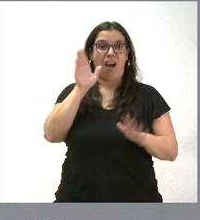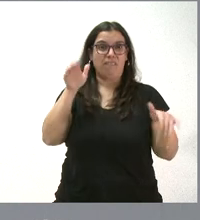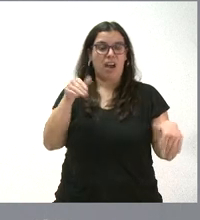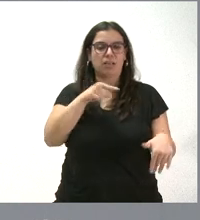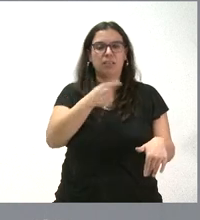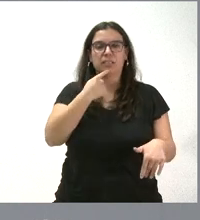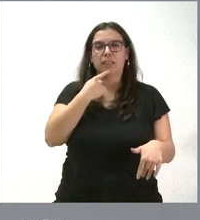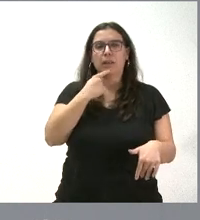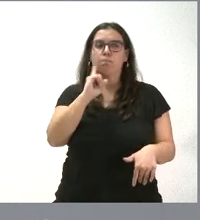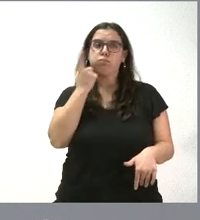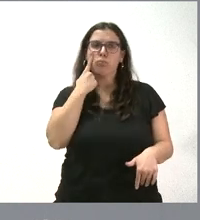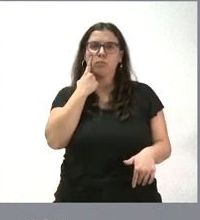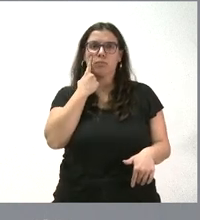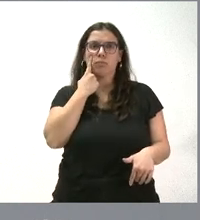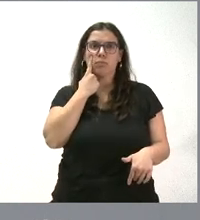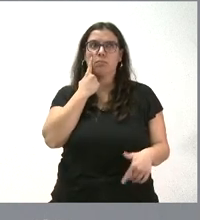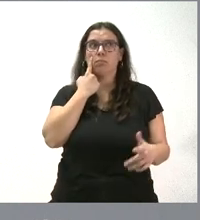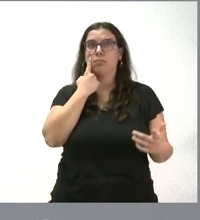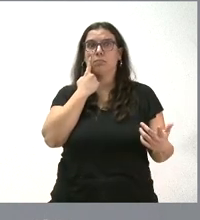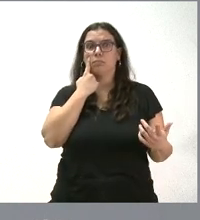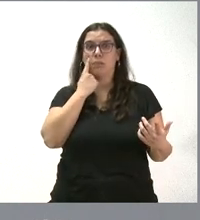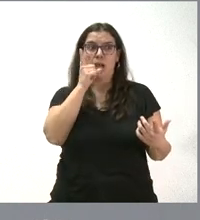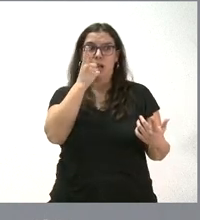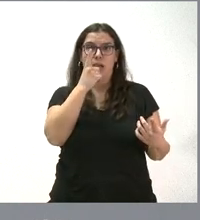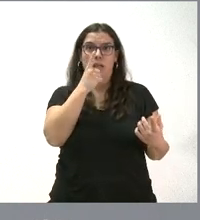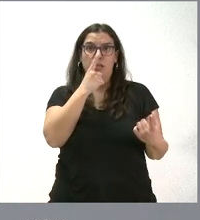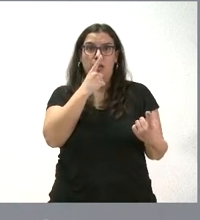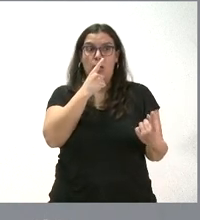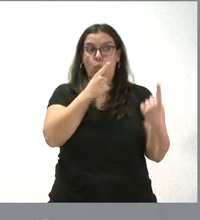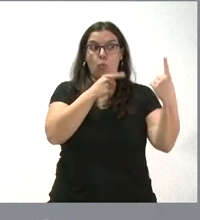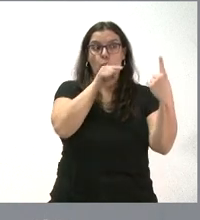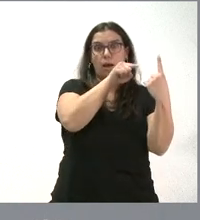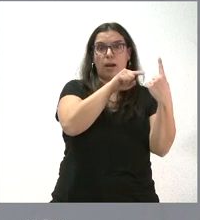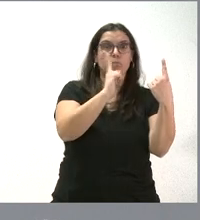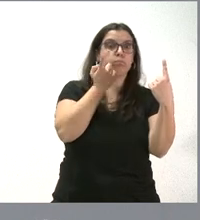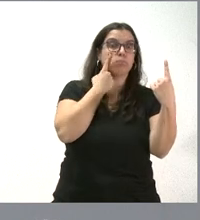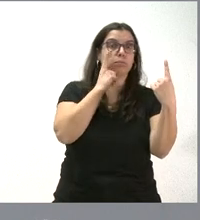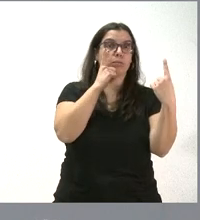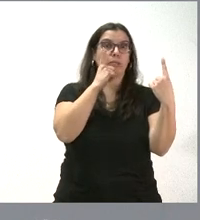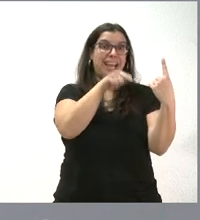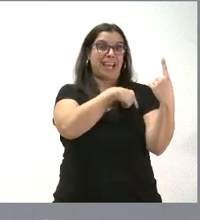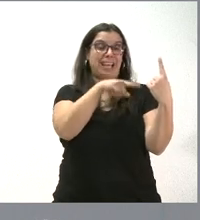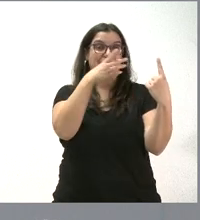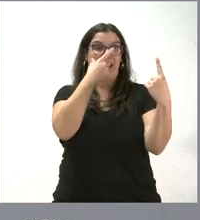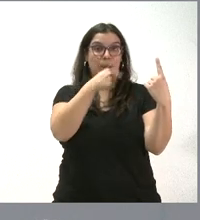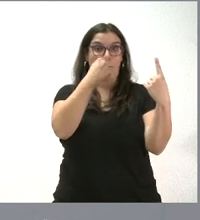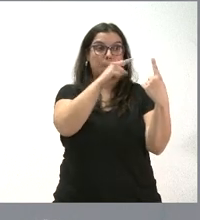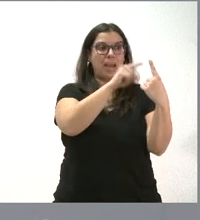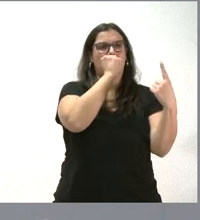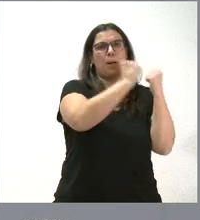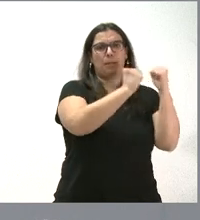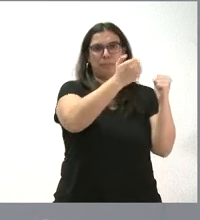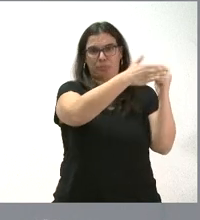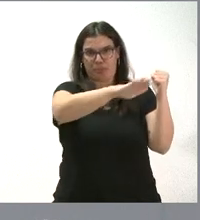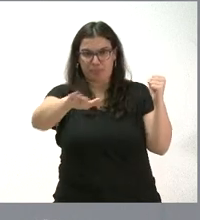la mera detección de la gripe en una explotación llegaba al sacrificio de esa explotación, el cierre